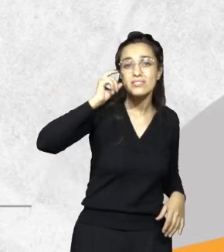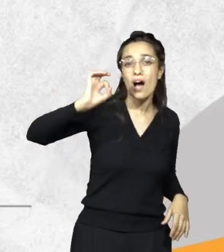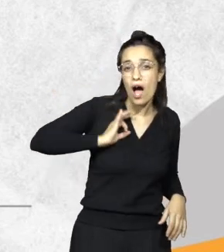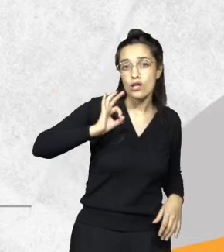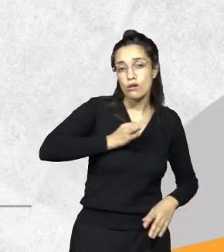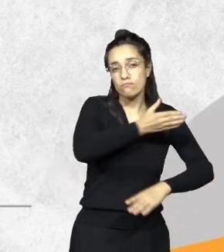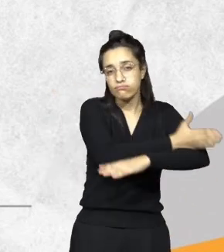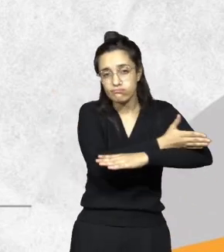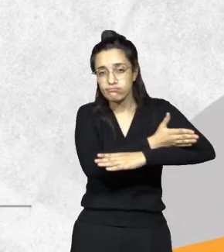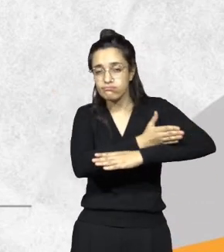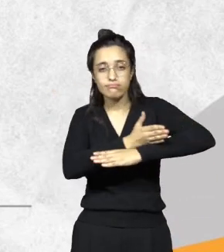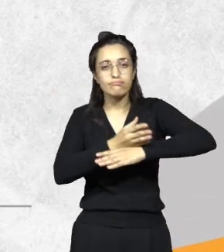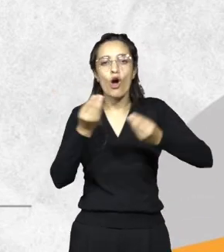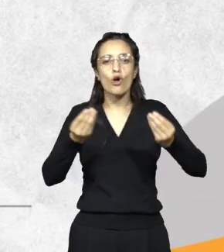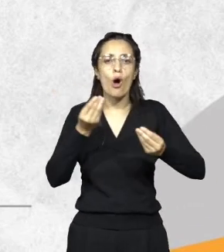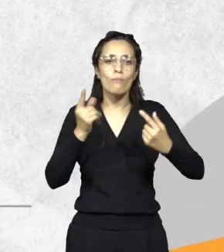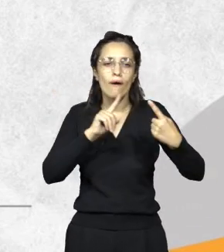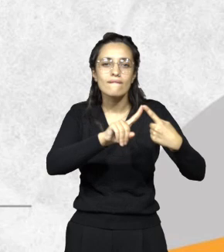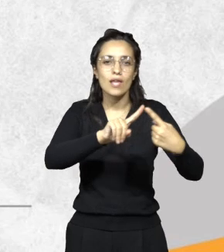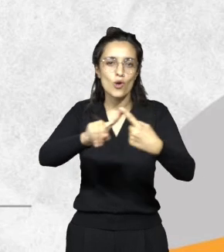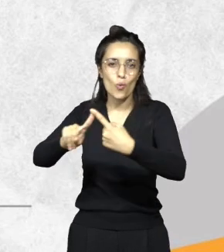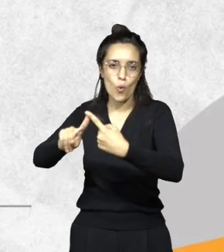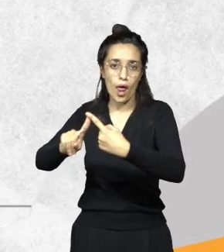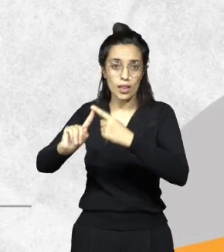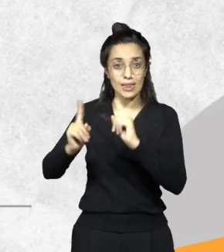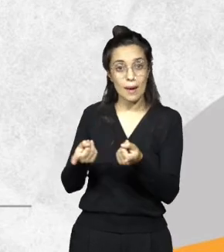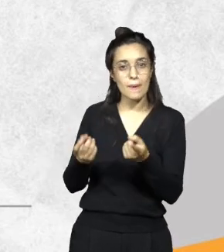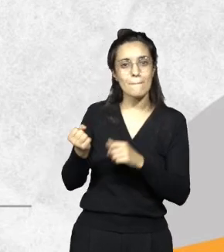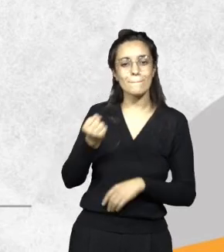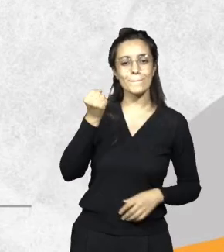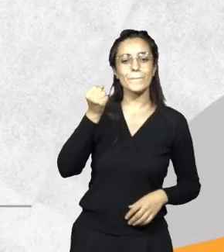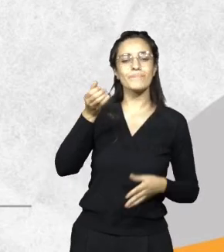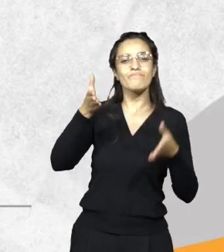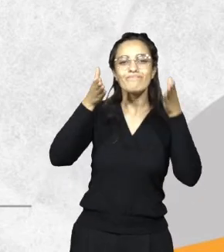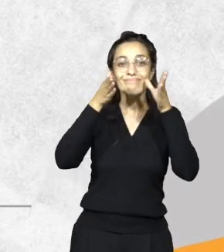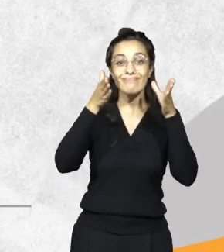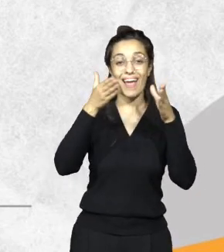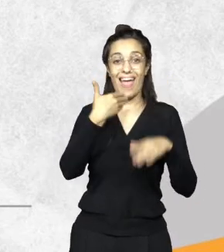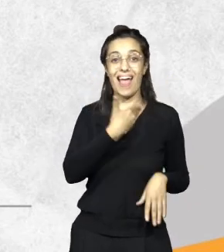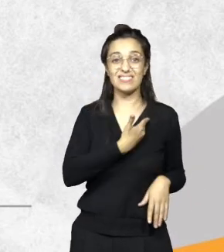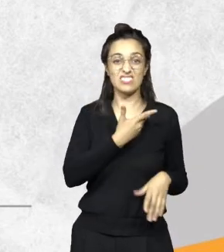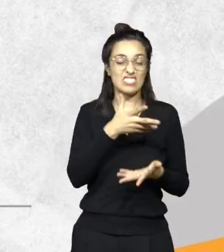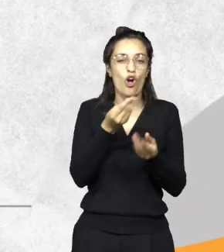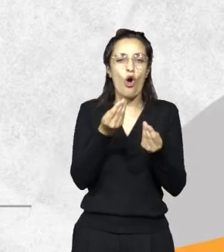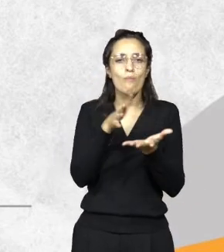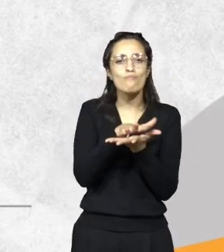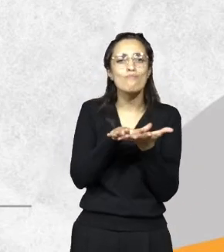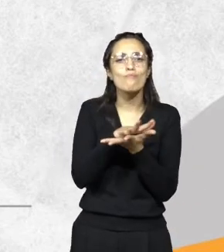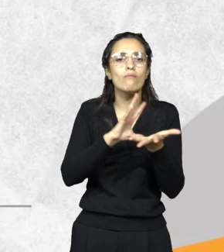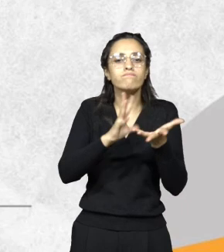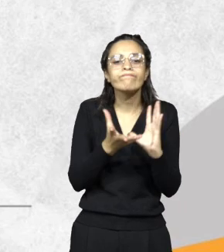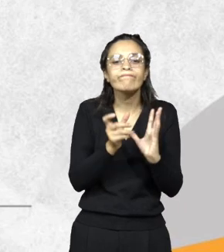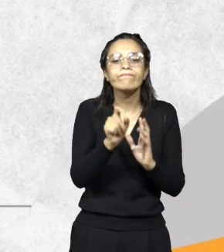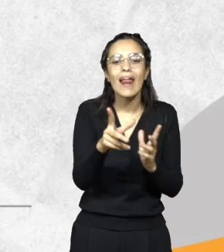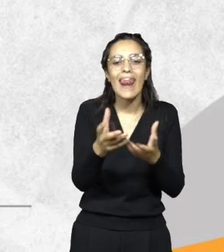importante vincularnos además? Porque conocer el estado del recurso natural que se pretende preservar es fundamental.